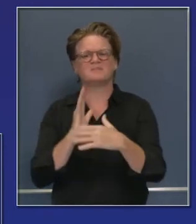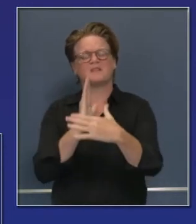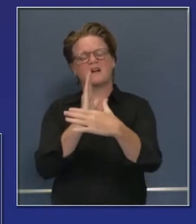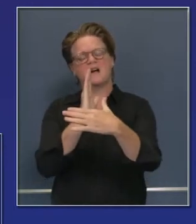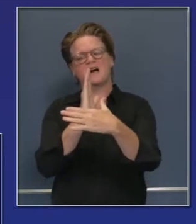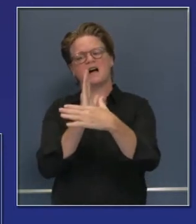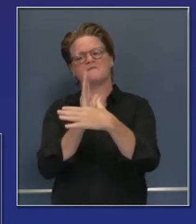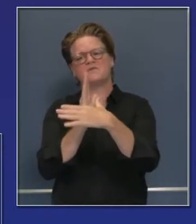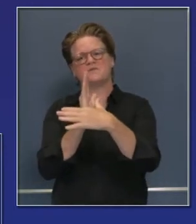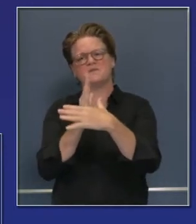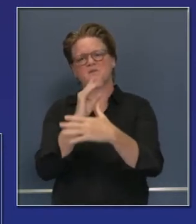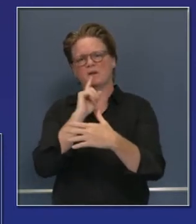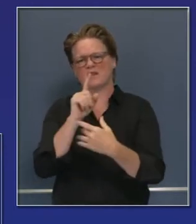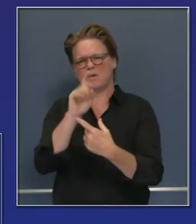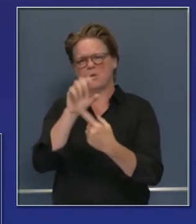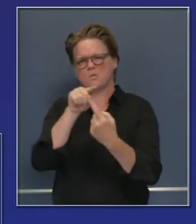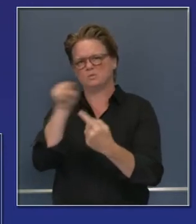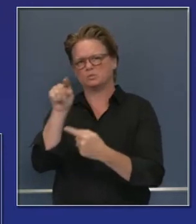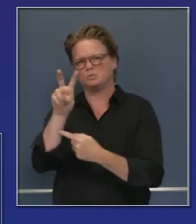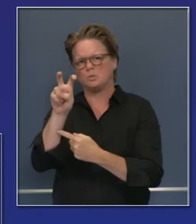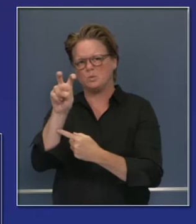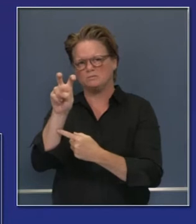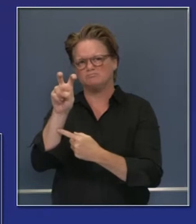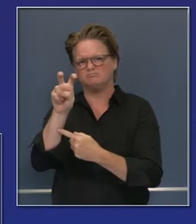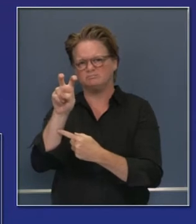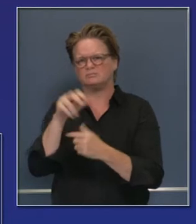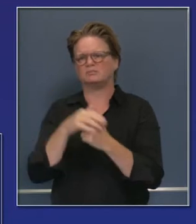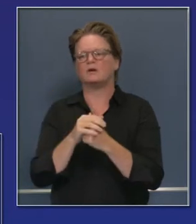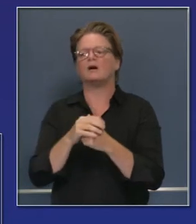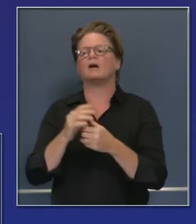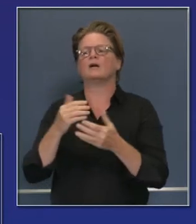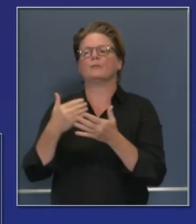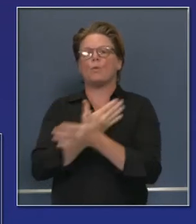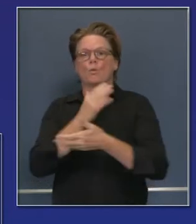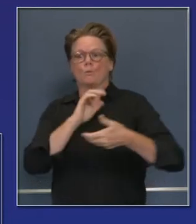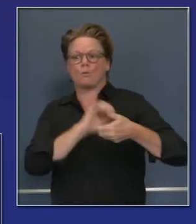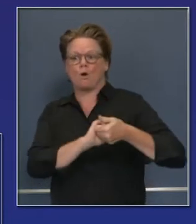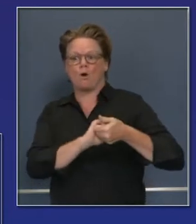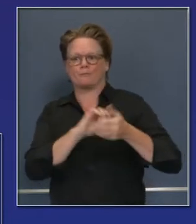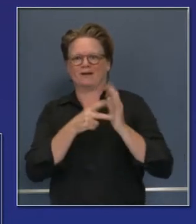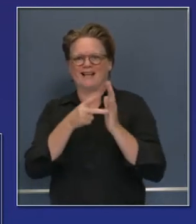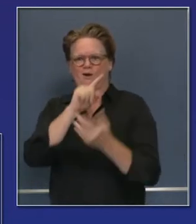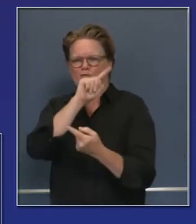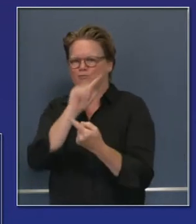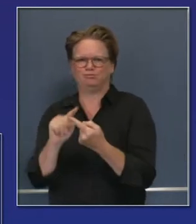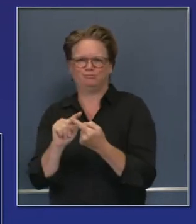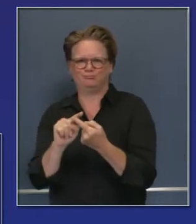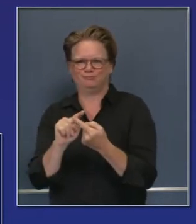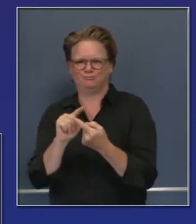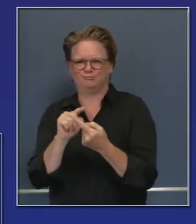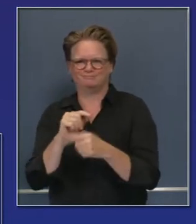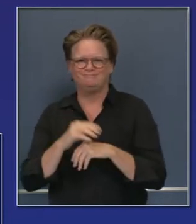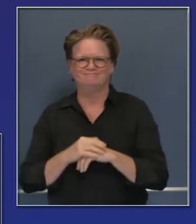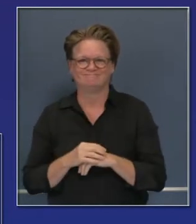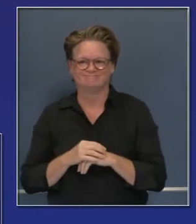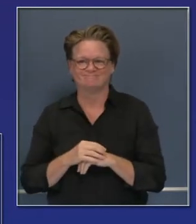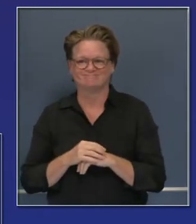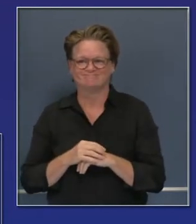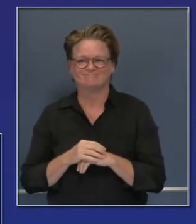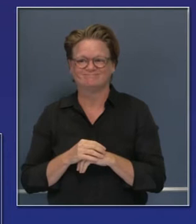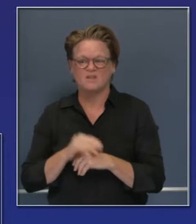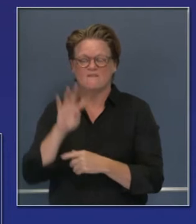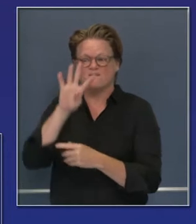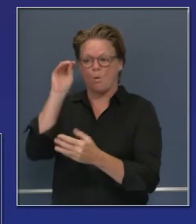de 150 a 200 dólares, ahora el costo bajará hasta 40,000 pruebas